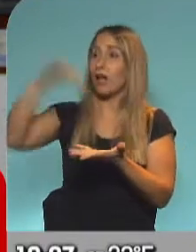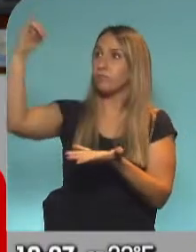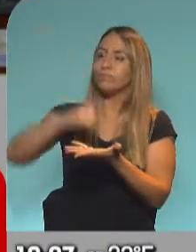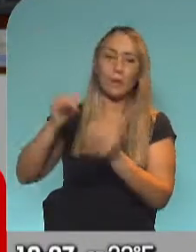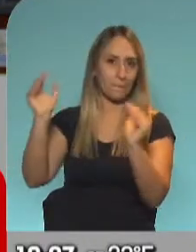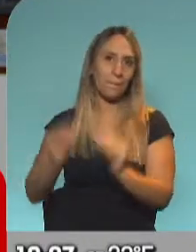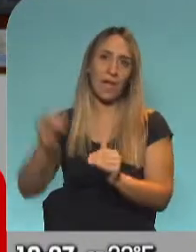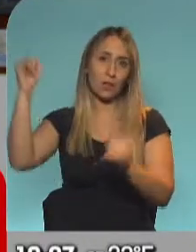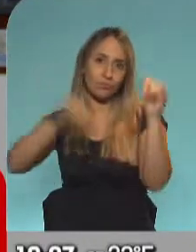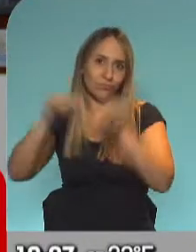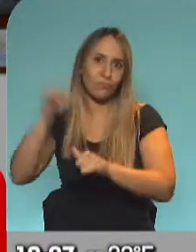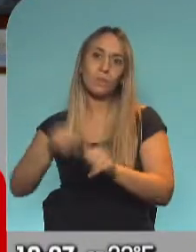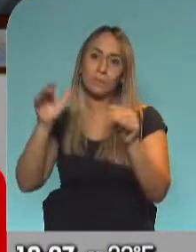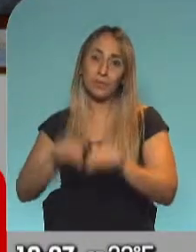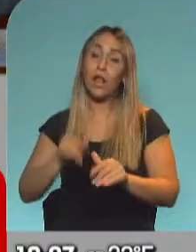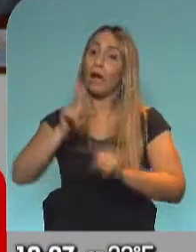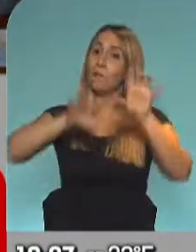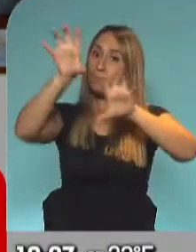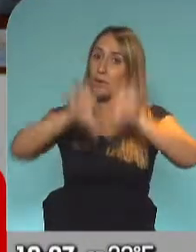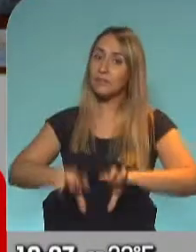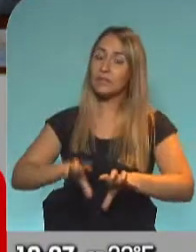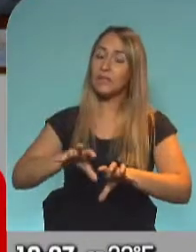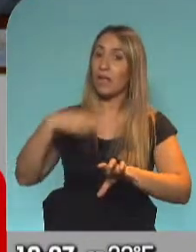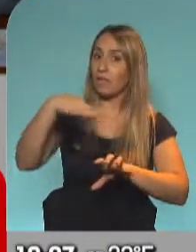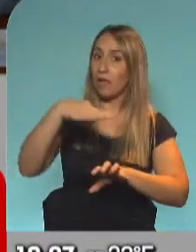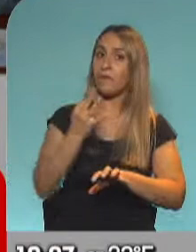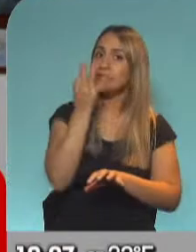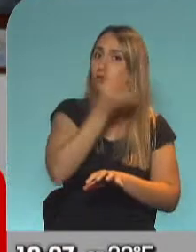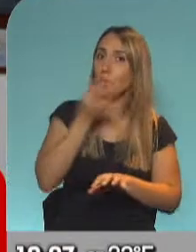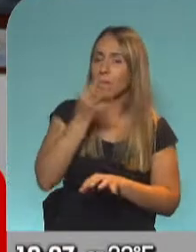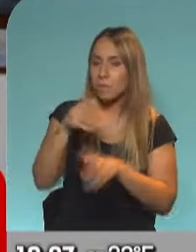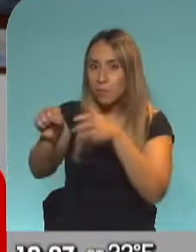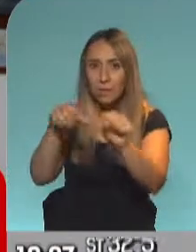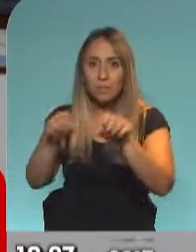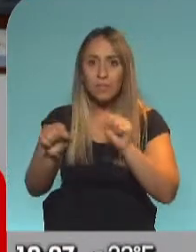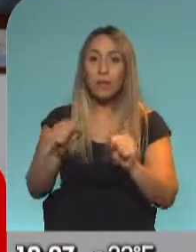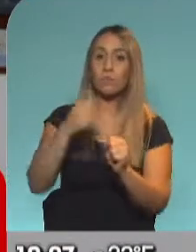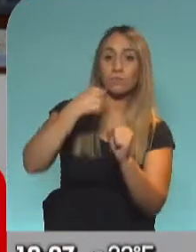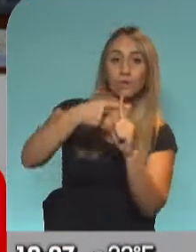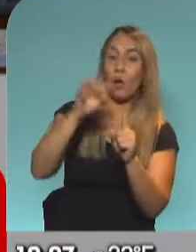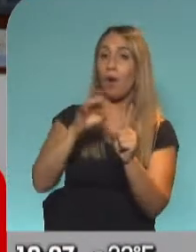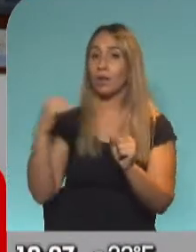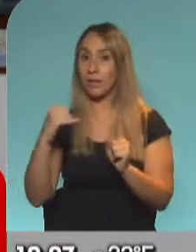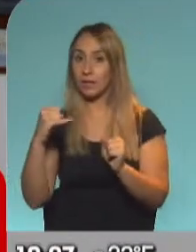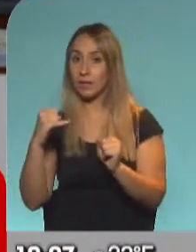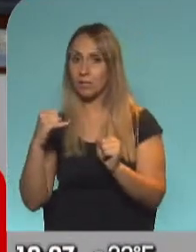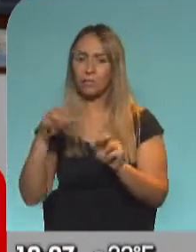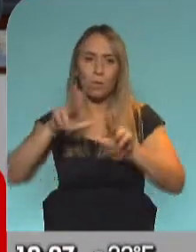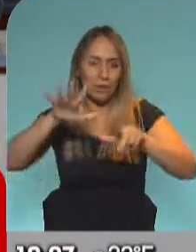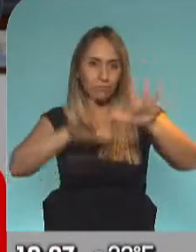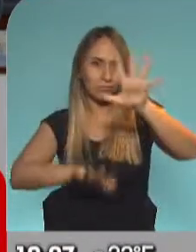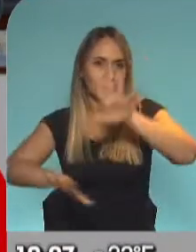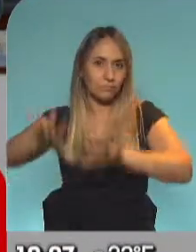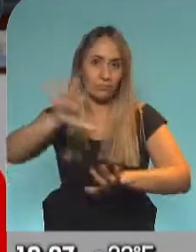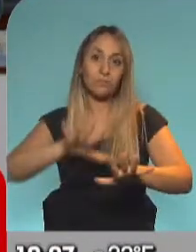provincias se realicen hisopados para detectar si son positivos o no negativos. Esto ya sería distinto y ya sería, insisto, una